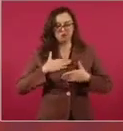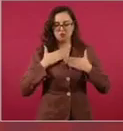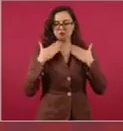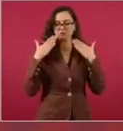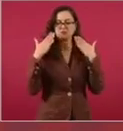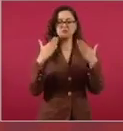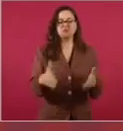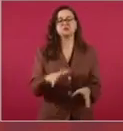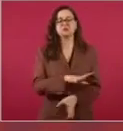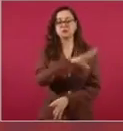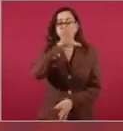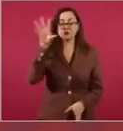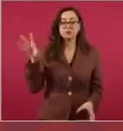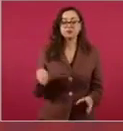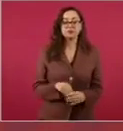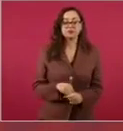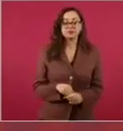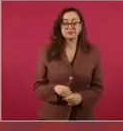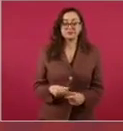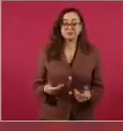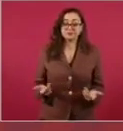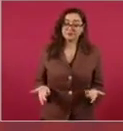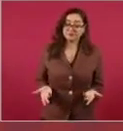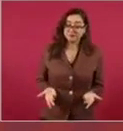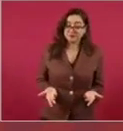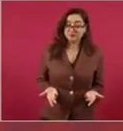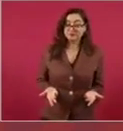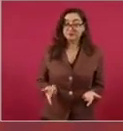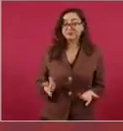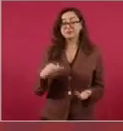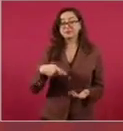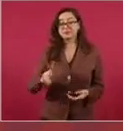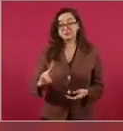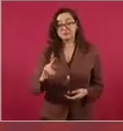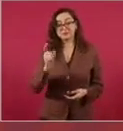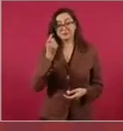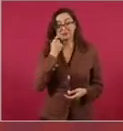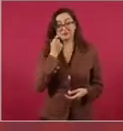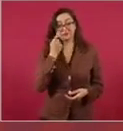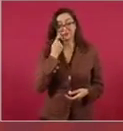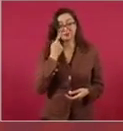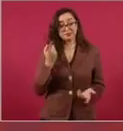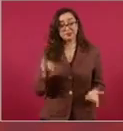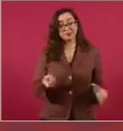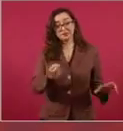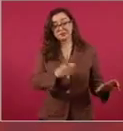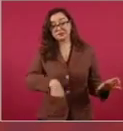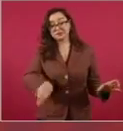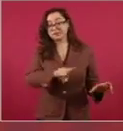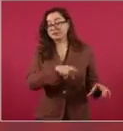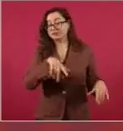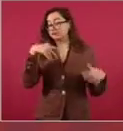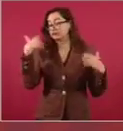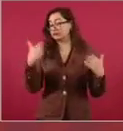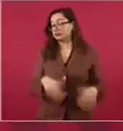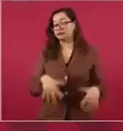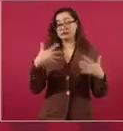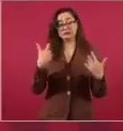Pero fíjense hasta dónde llegan los intereses